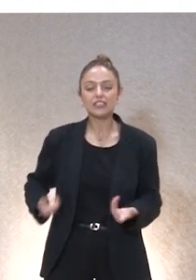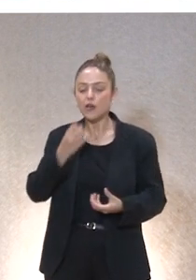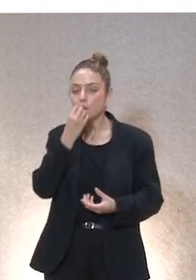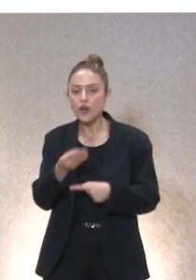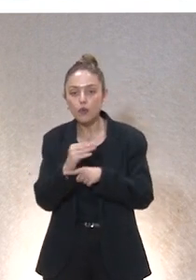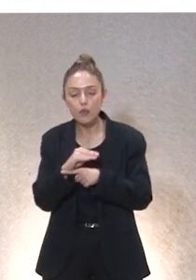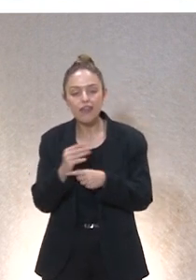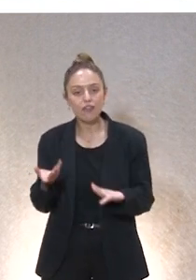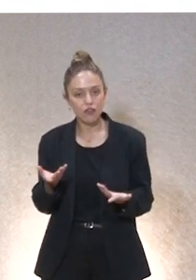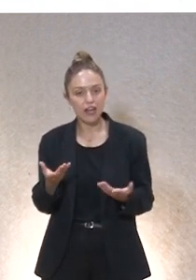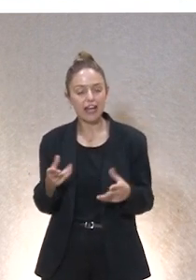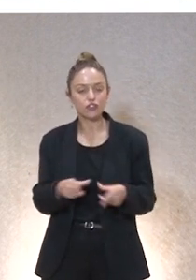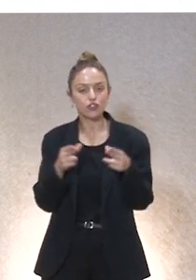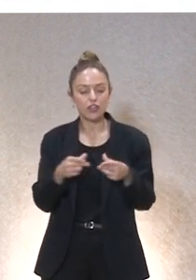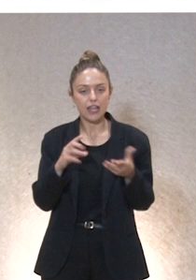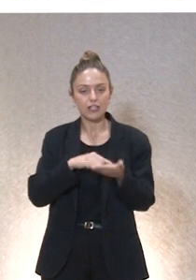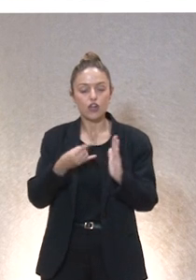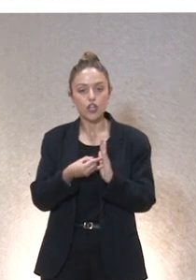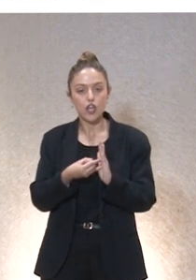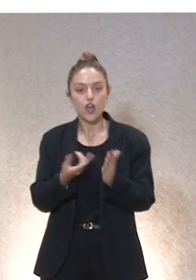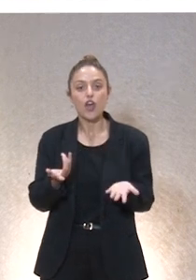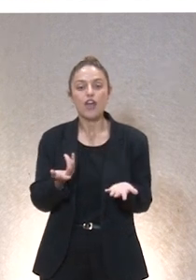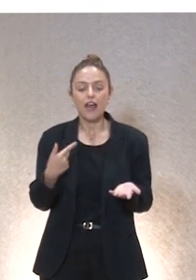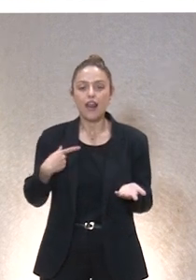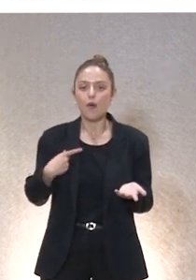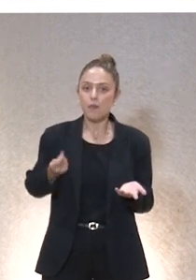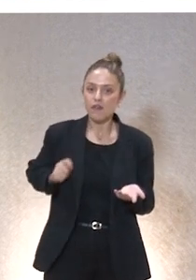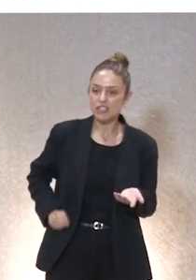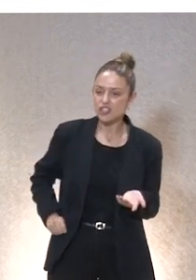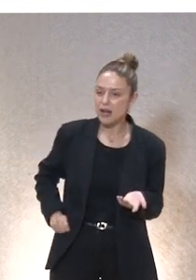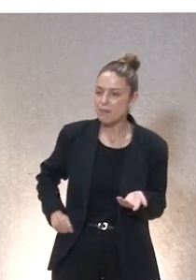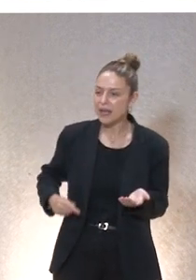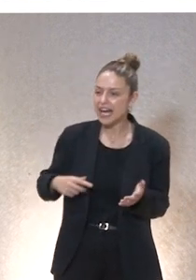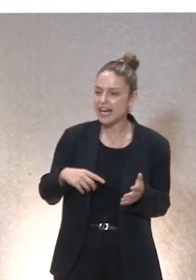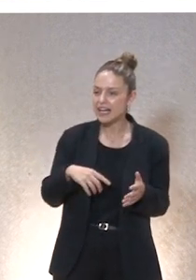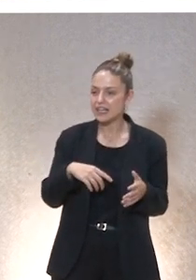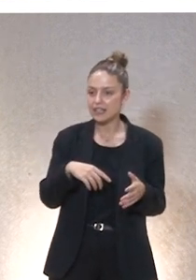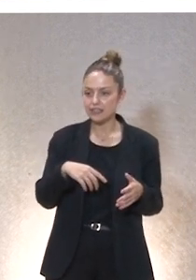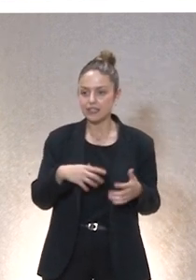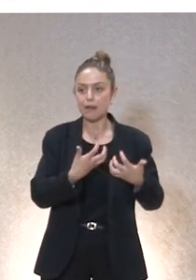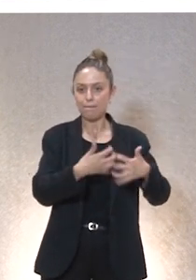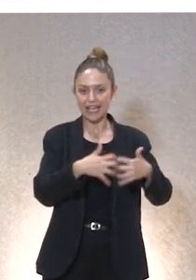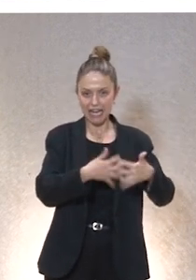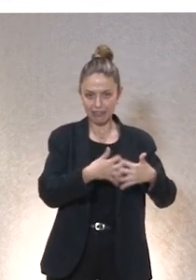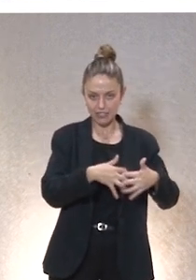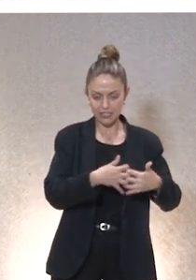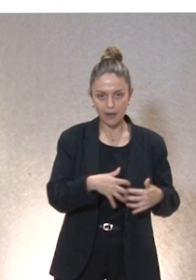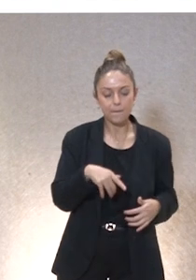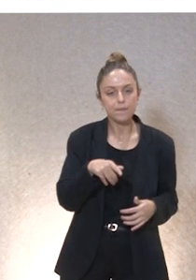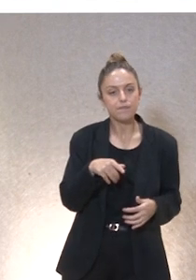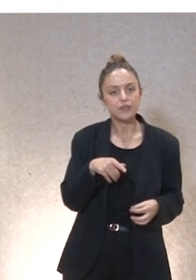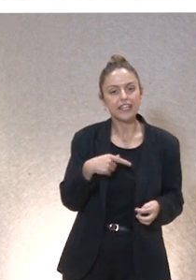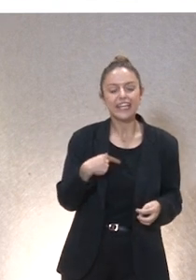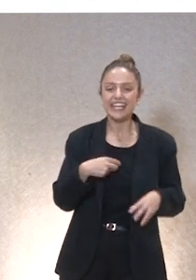en la sociedad tecnológica está el profesional mecanicista experto en ISO FQM